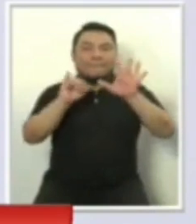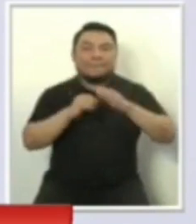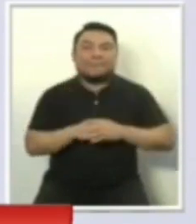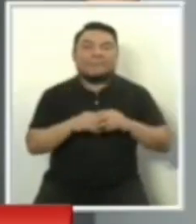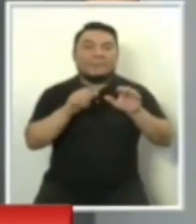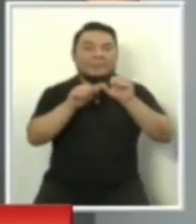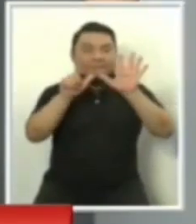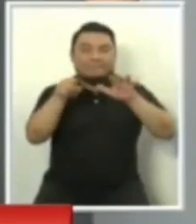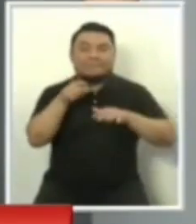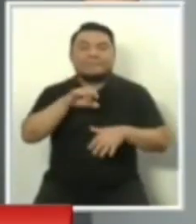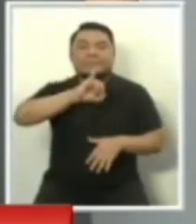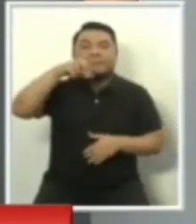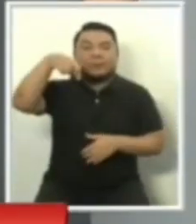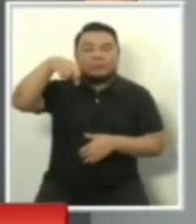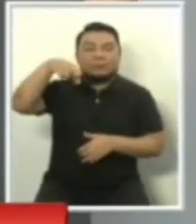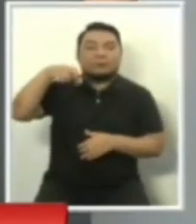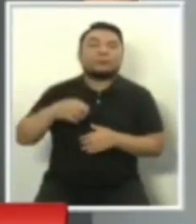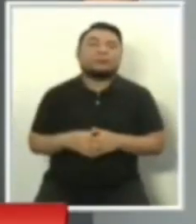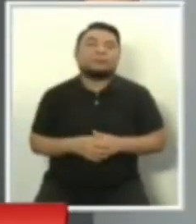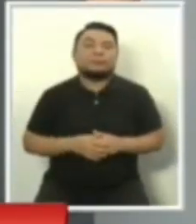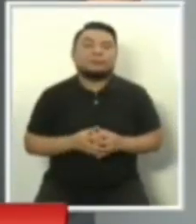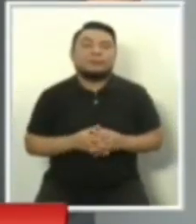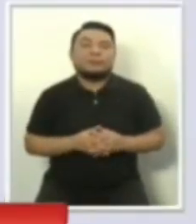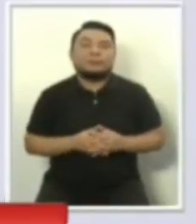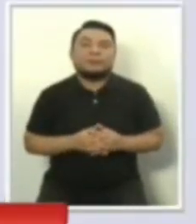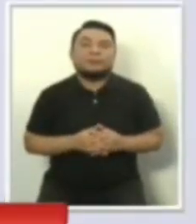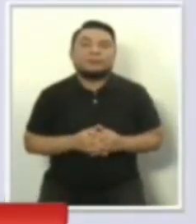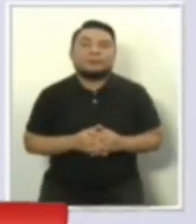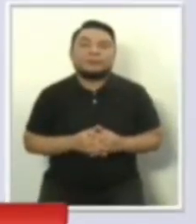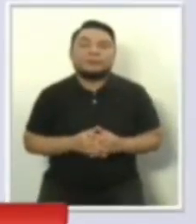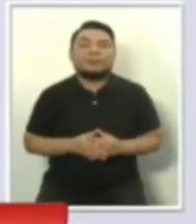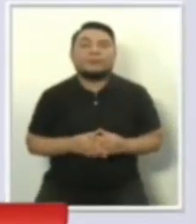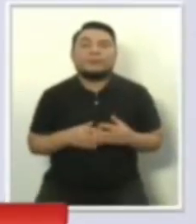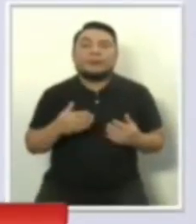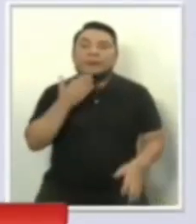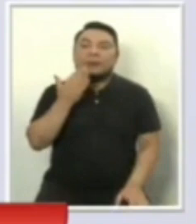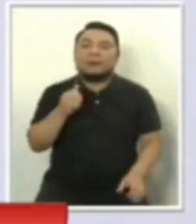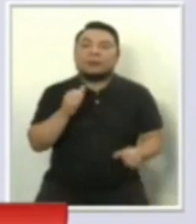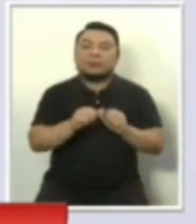Mendoza de Juntos por el Perú, Daniel Salaver,